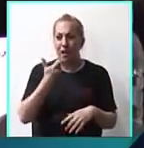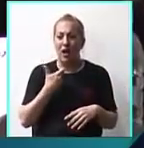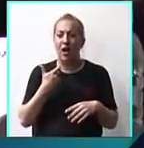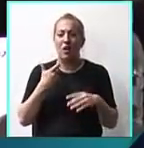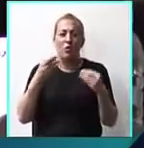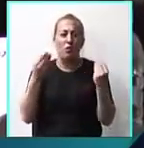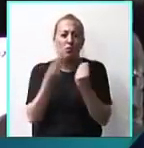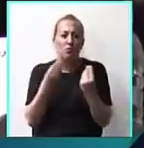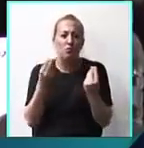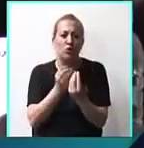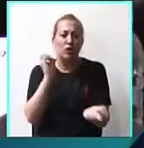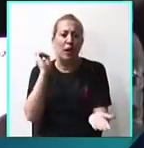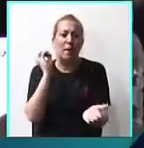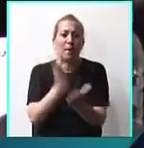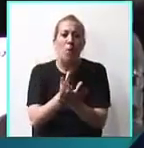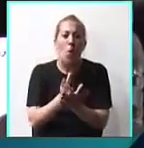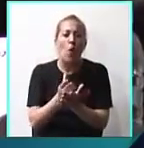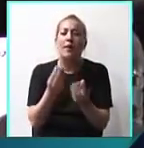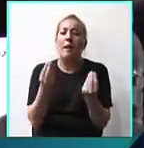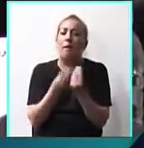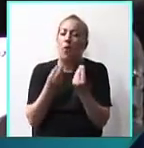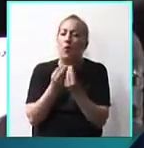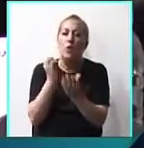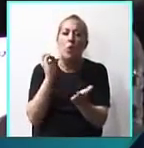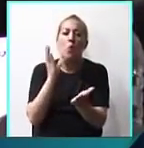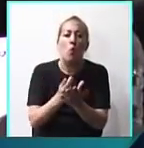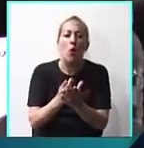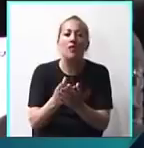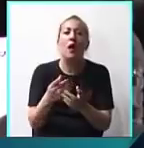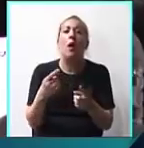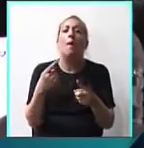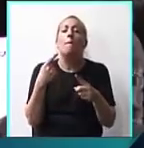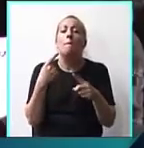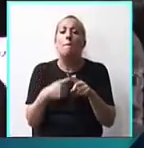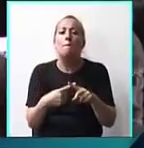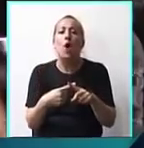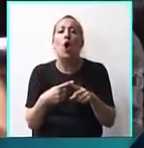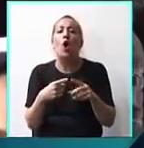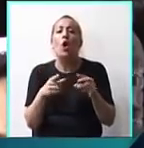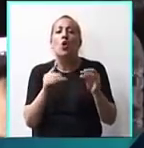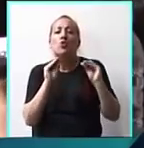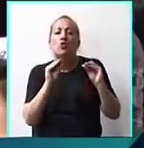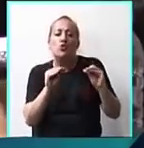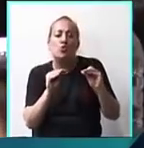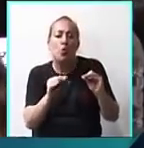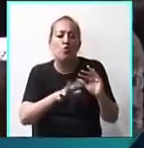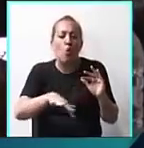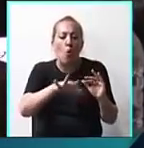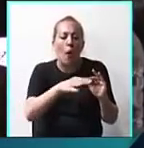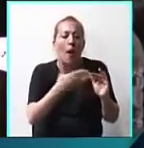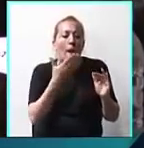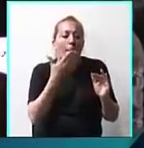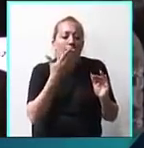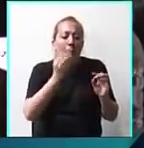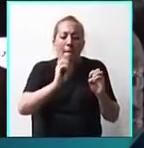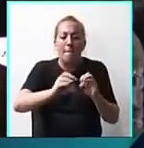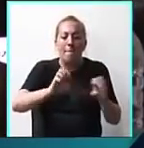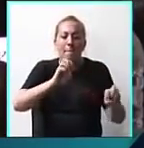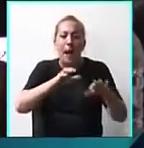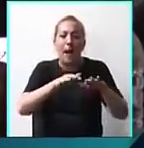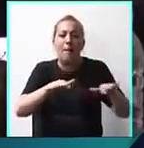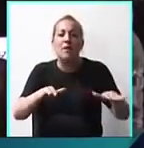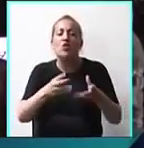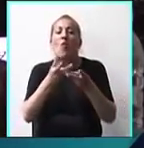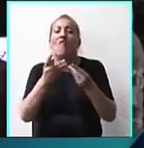faltas, un montón de faltas por haber ensuciado el espacio público con fotos de papelitos en el piso después de las